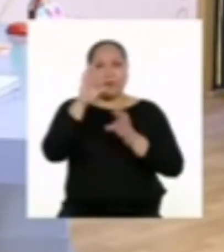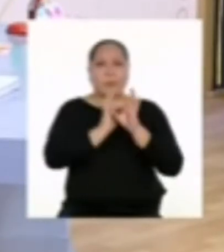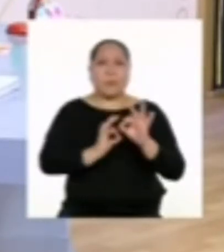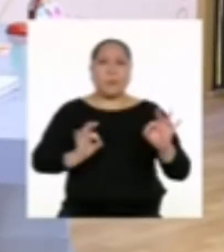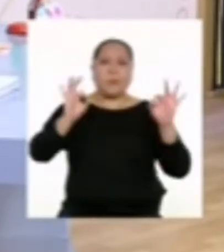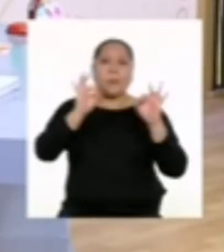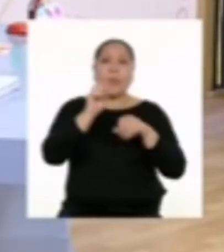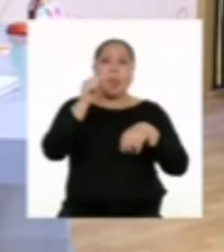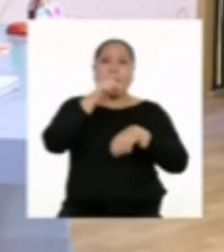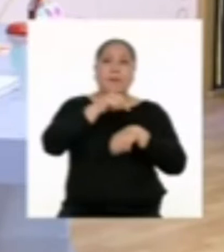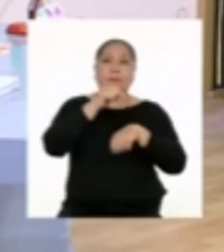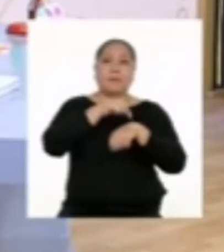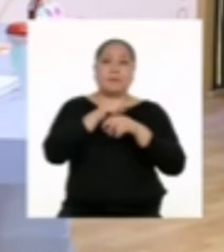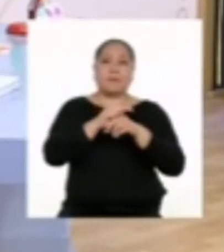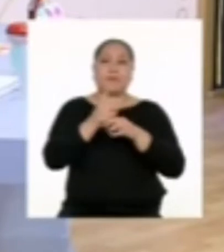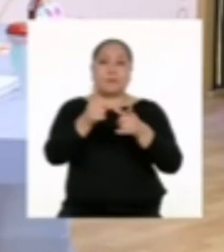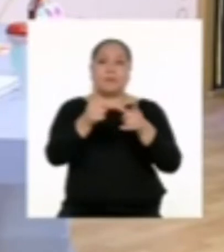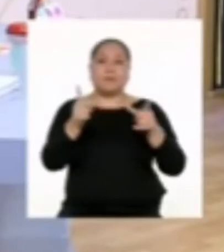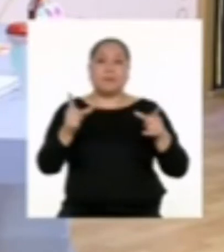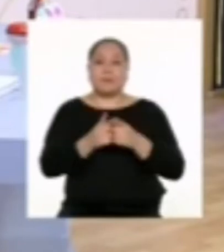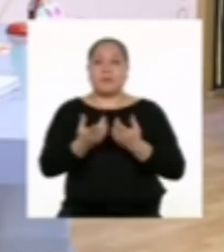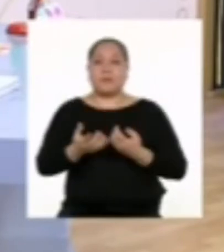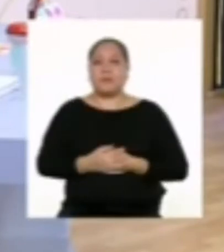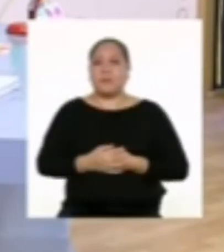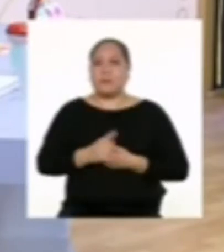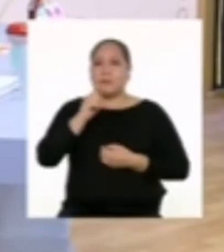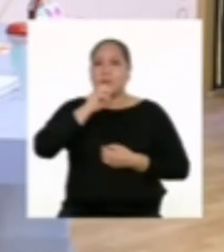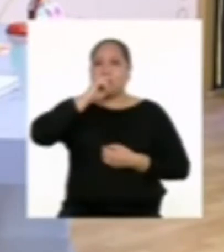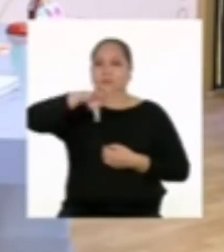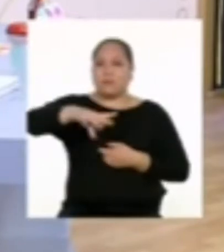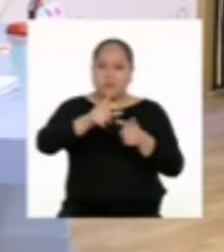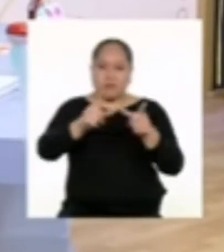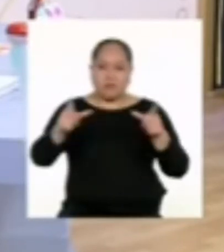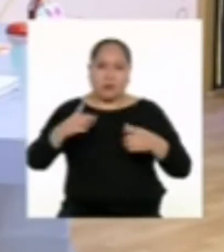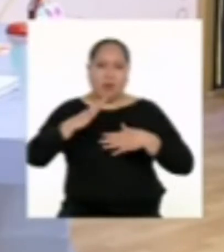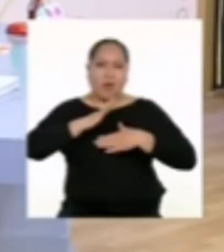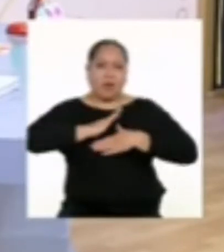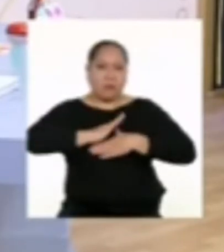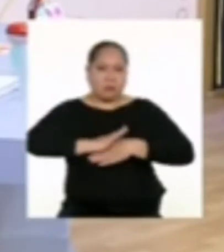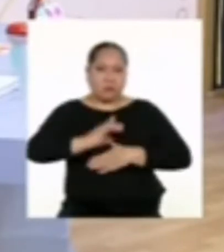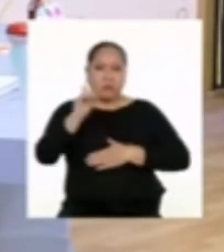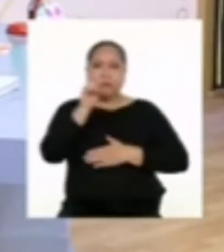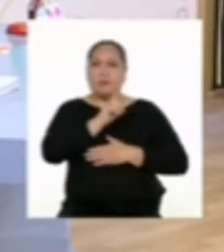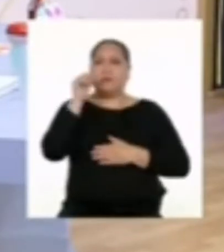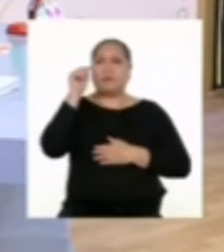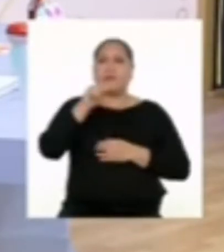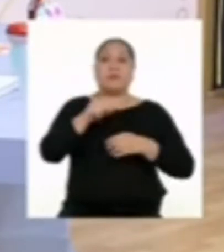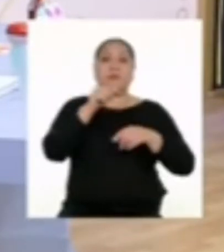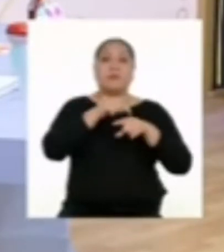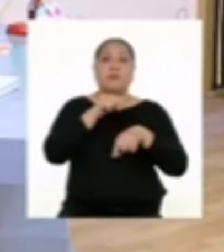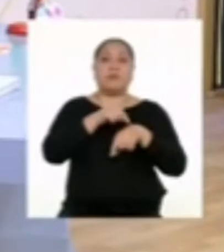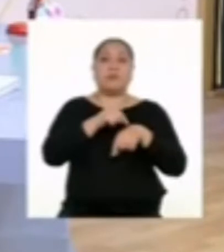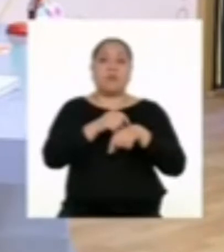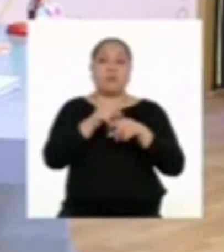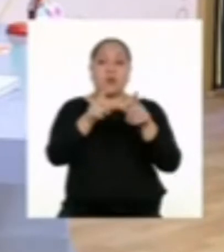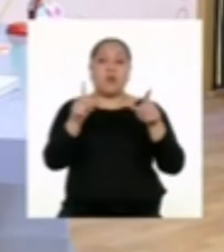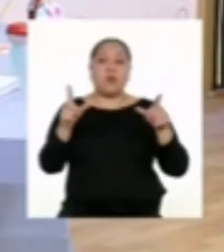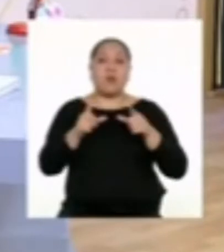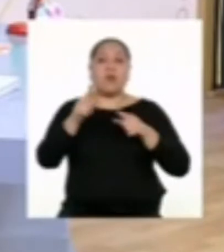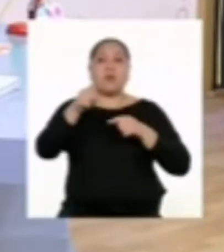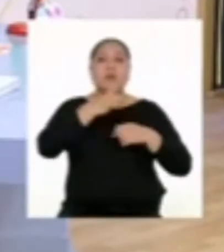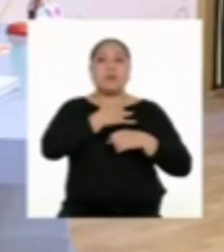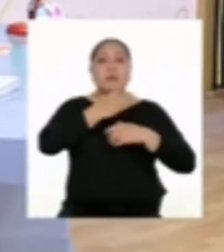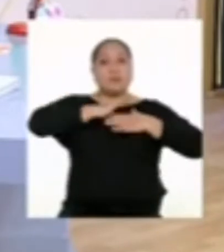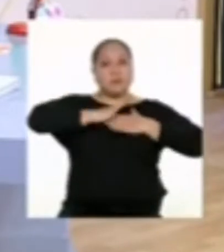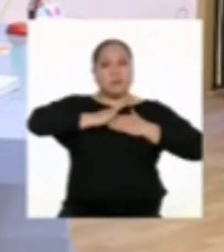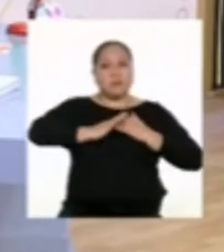importancia de nuestro espacio personal. Y no estoy hablando de un espacio de comodidad, sino de uno donde tú te sientas cómodo y